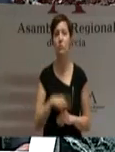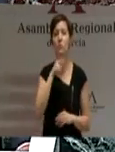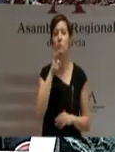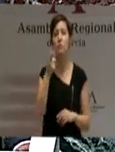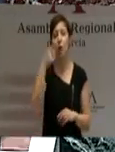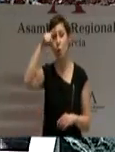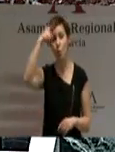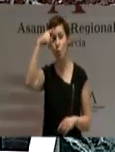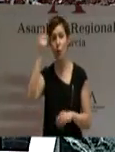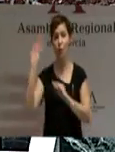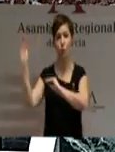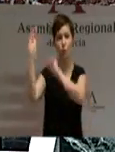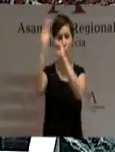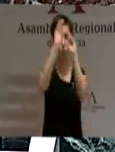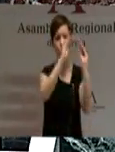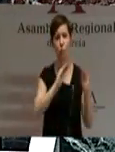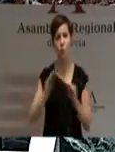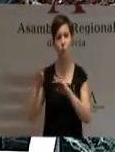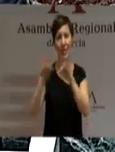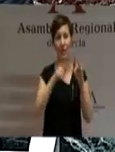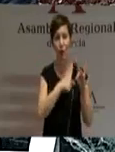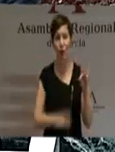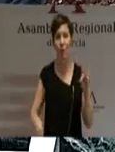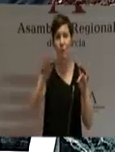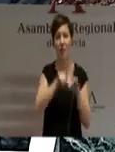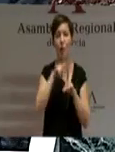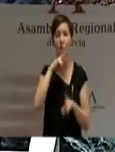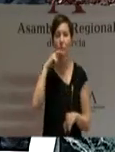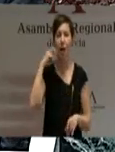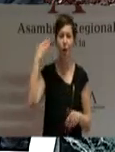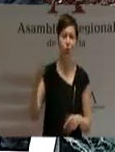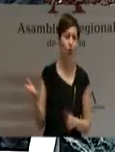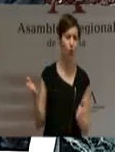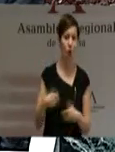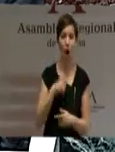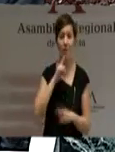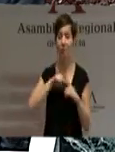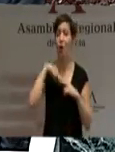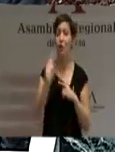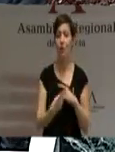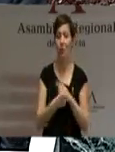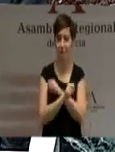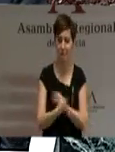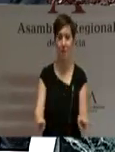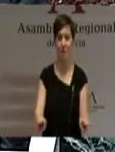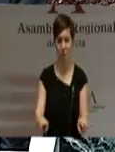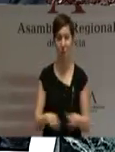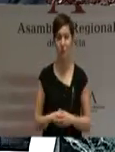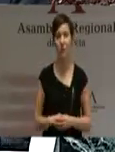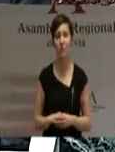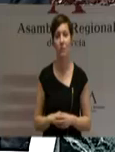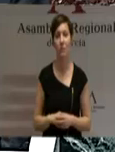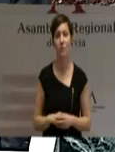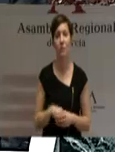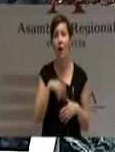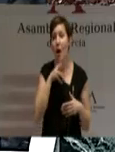culturas existentes en los distintos territorios del Estado, tuvo en otro tiempo funestas consecuencias para todos los españoles. Hoy tenemos